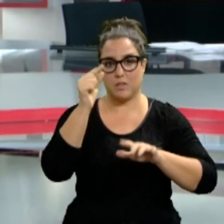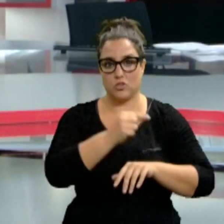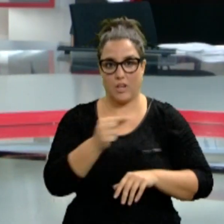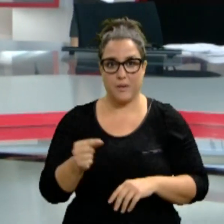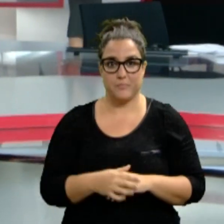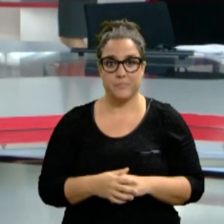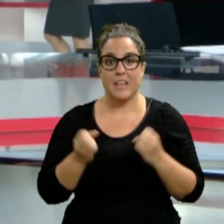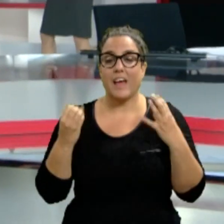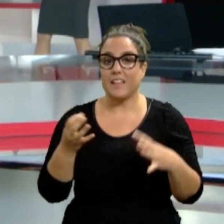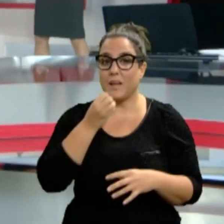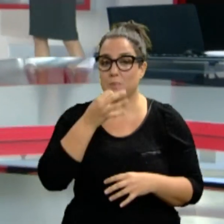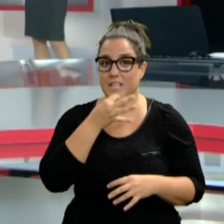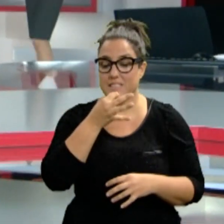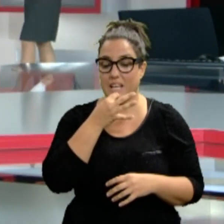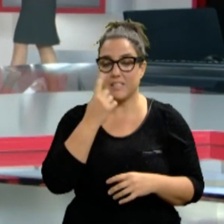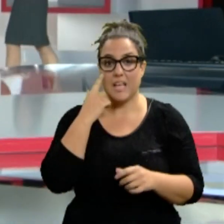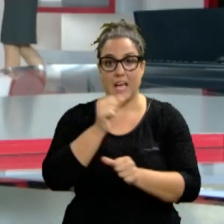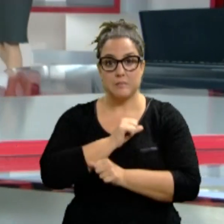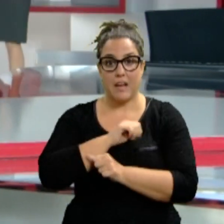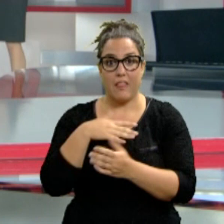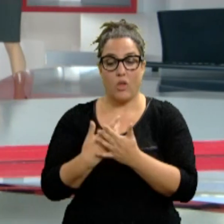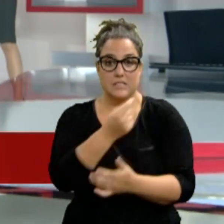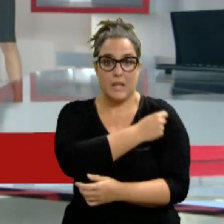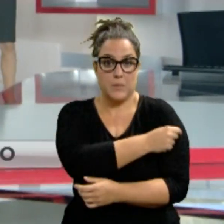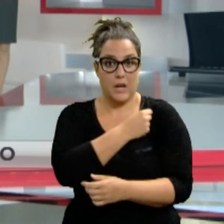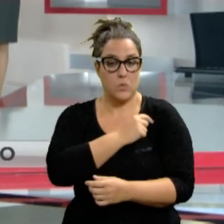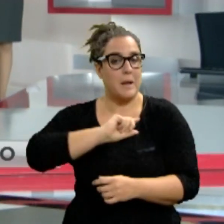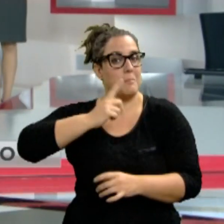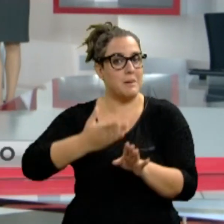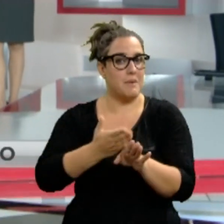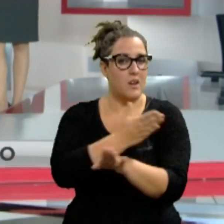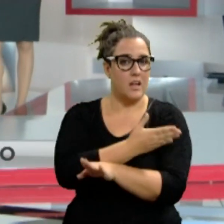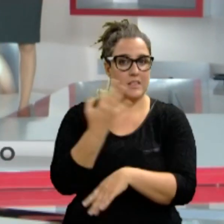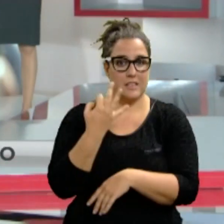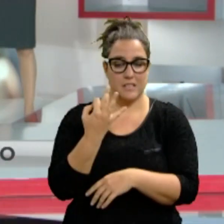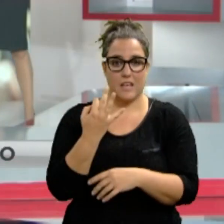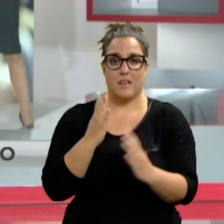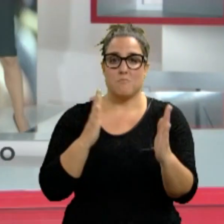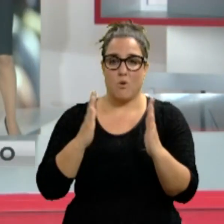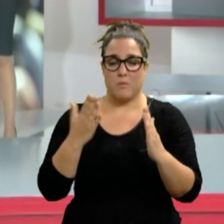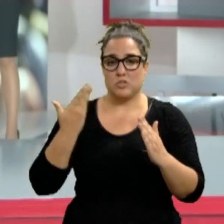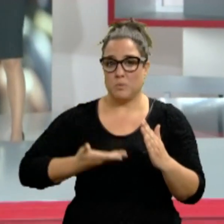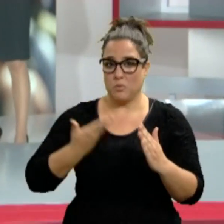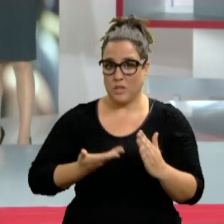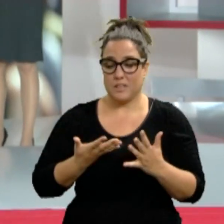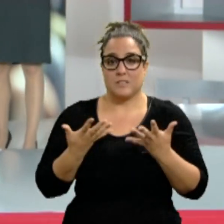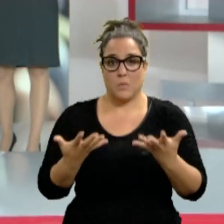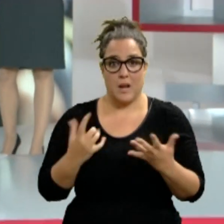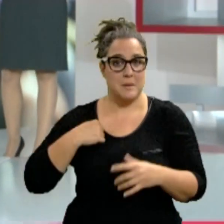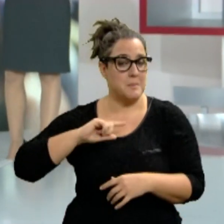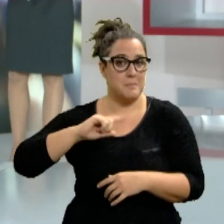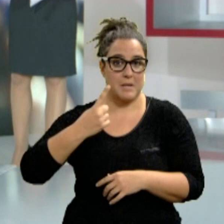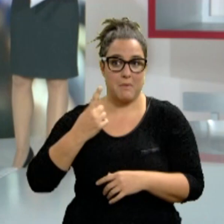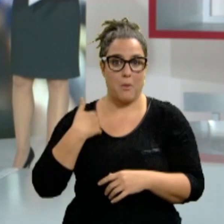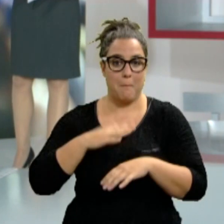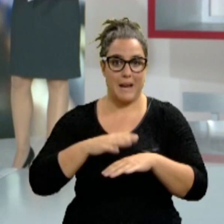¿Qué tal? Buenas tardes. A la espera de que llegue esa vacuna, primero quedan por delante varios momentos críticos. El primero y como antesala